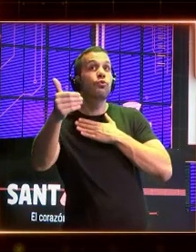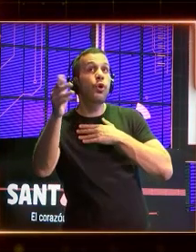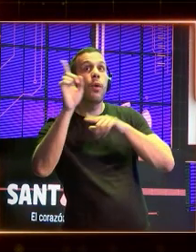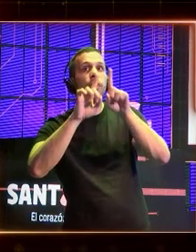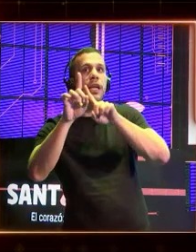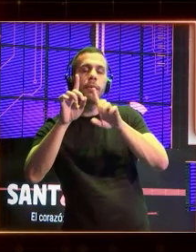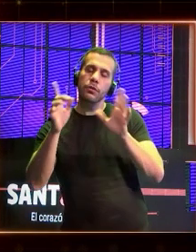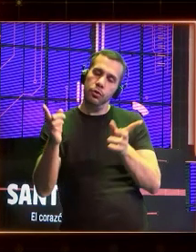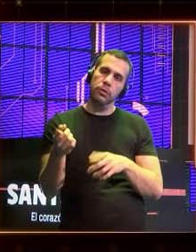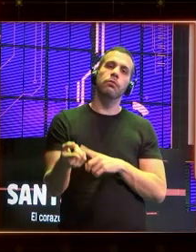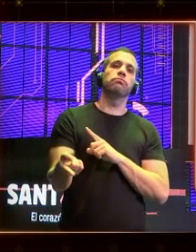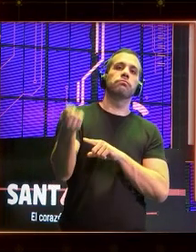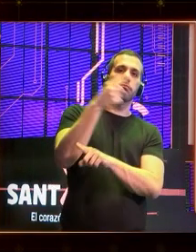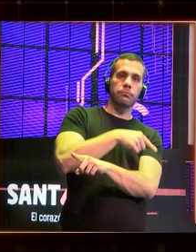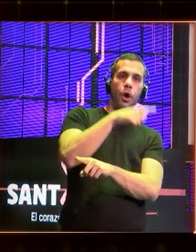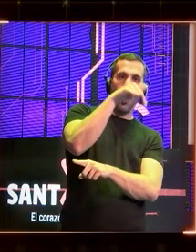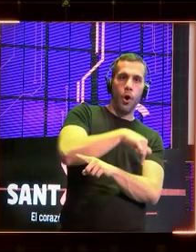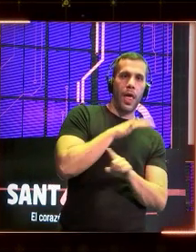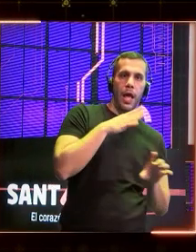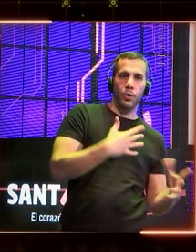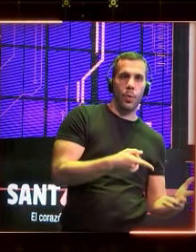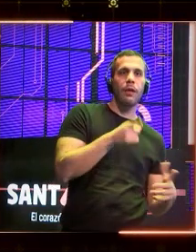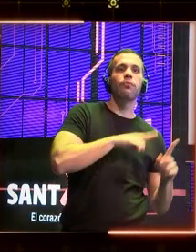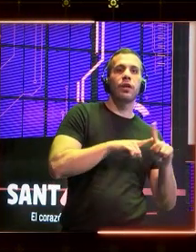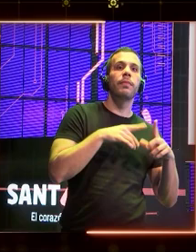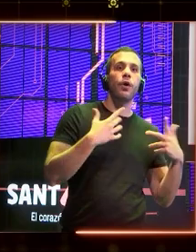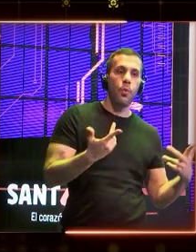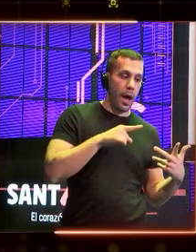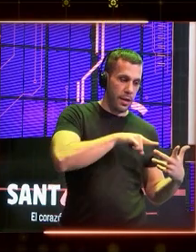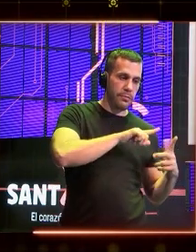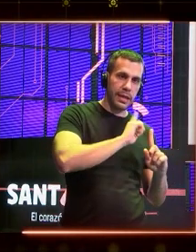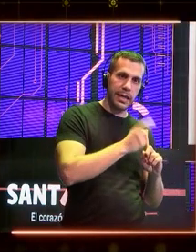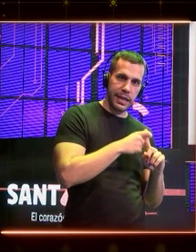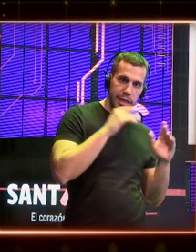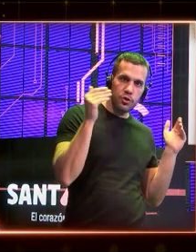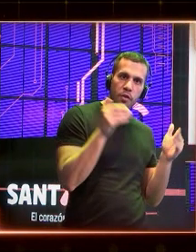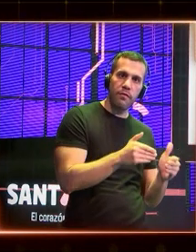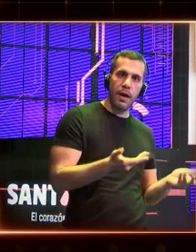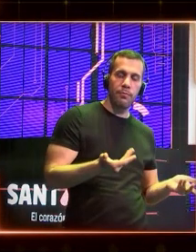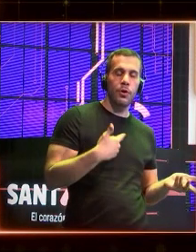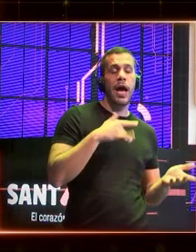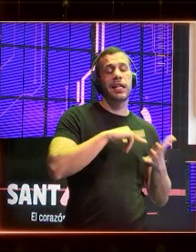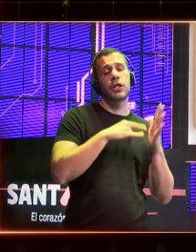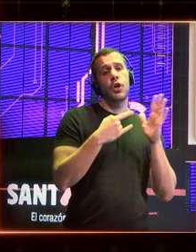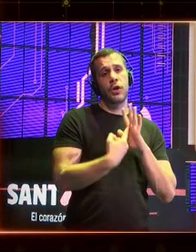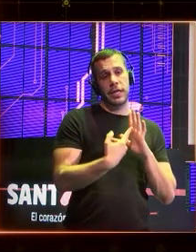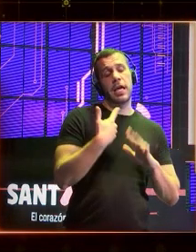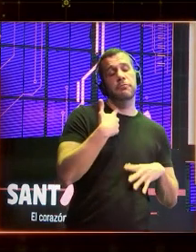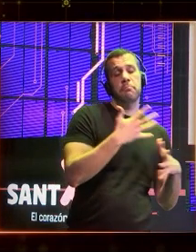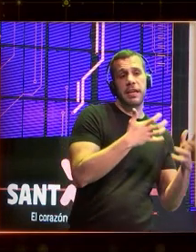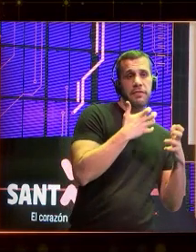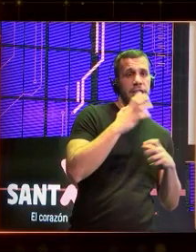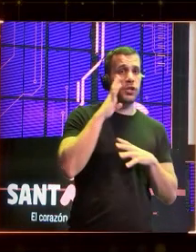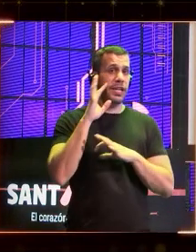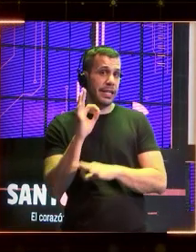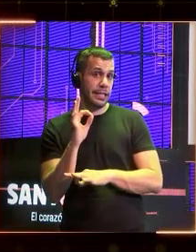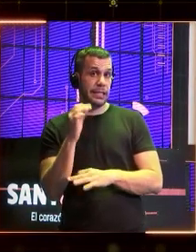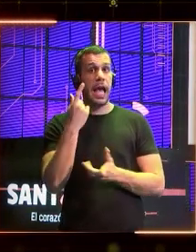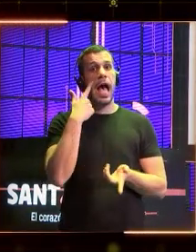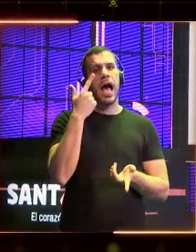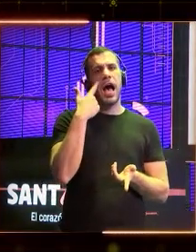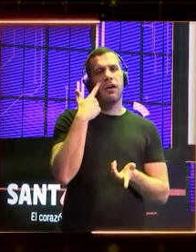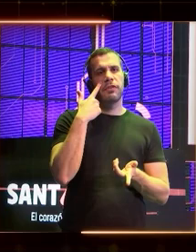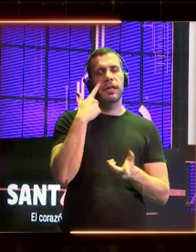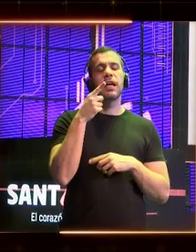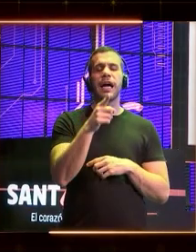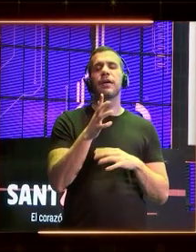Resolvamos los problemas que tenemos hoy. Y todas las tecnologías tienen beneficios y tienen riesgos. Este es el nuestro problema. El problema es cómo se reparten esos